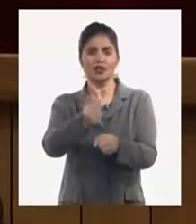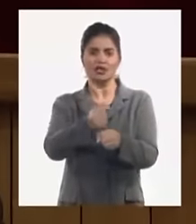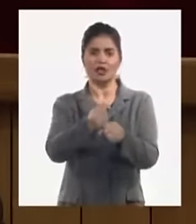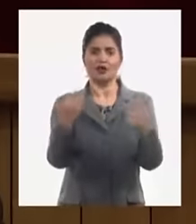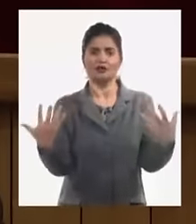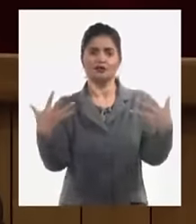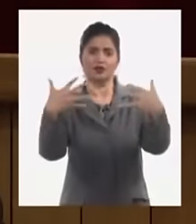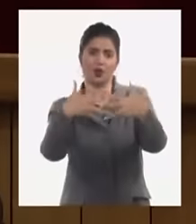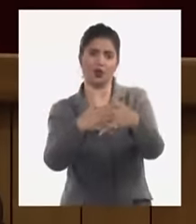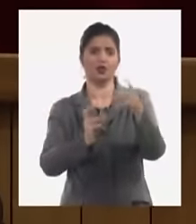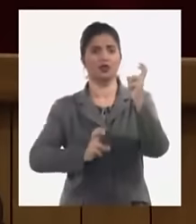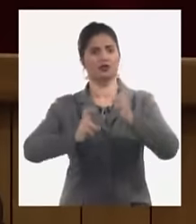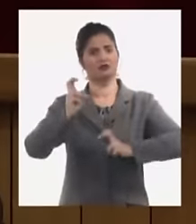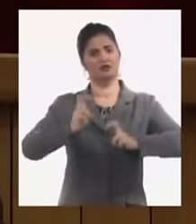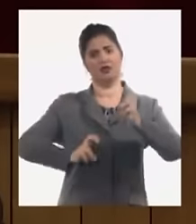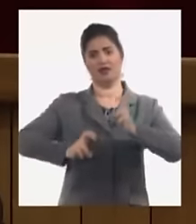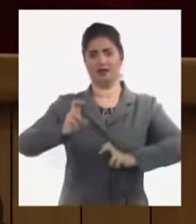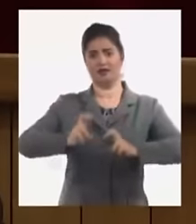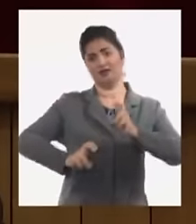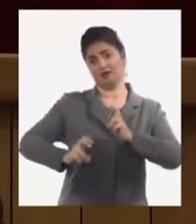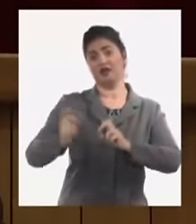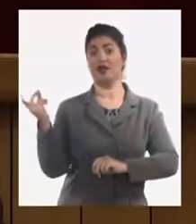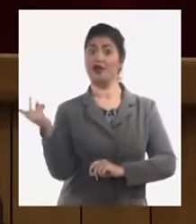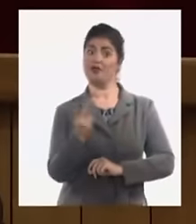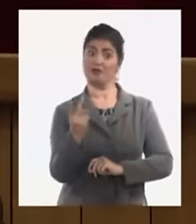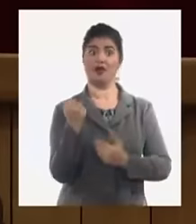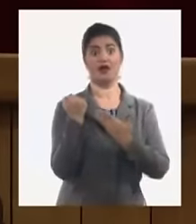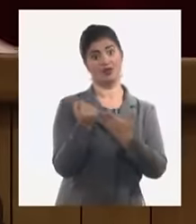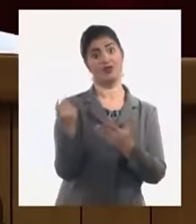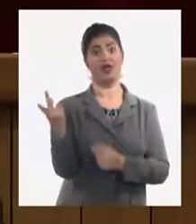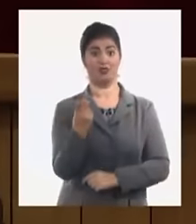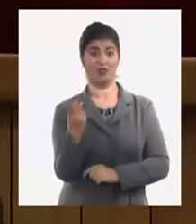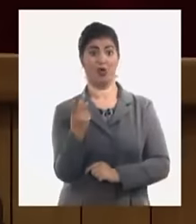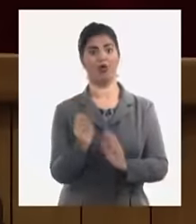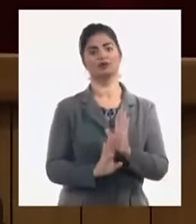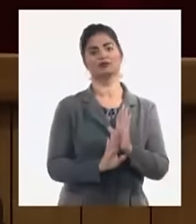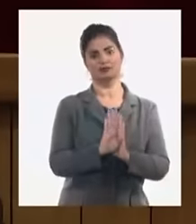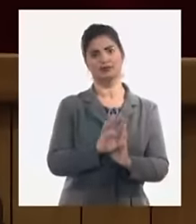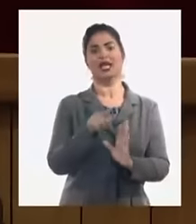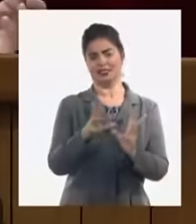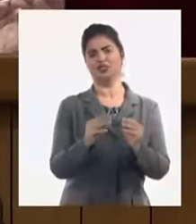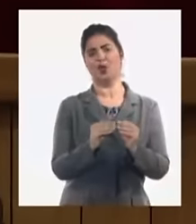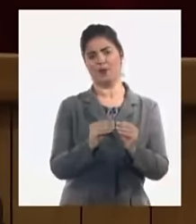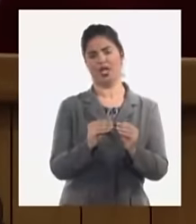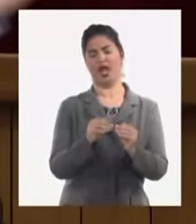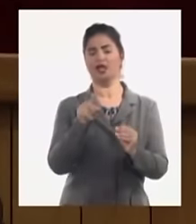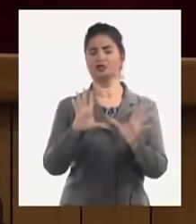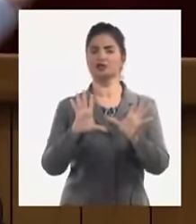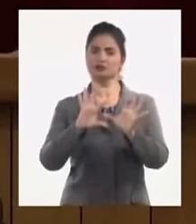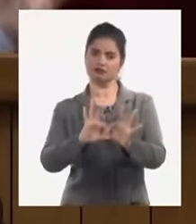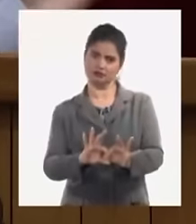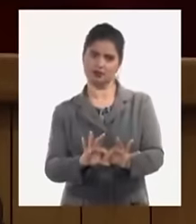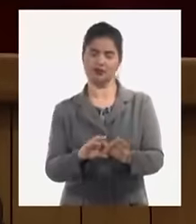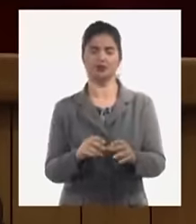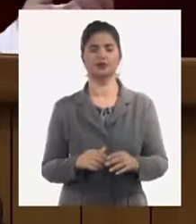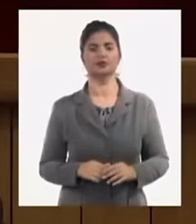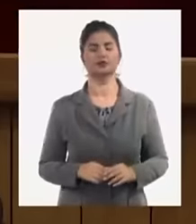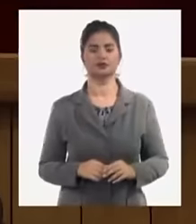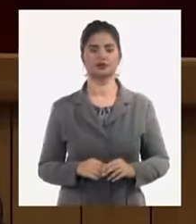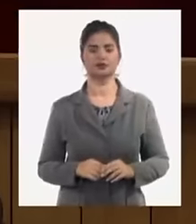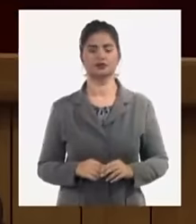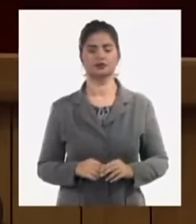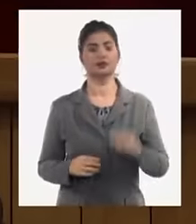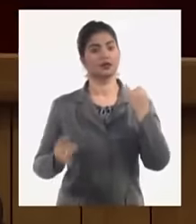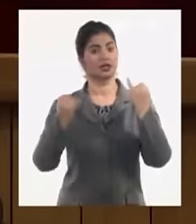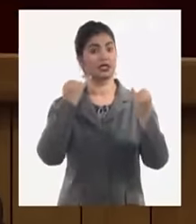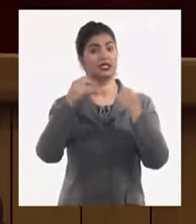el taller y vamos a repartir beneficios eso es lo que nosotros queremos y eso es lo que me refería ahorita que es rescatar capacidades productivas